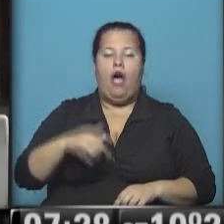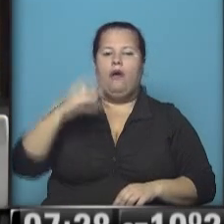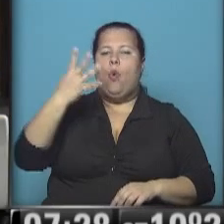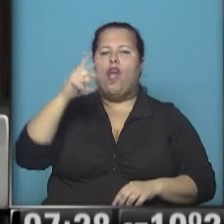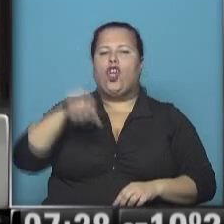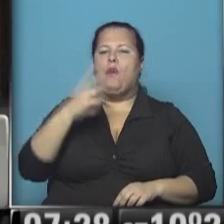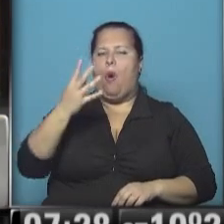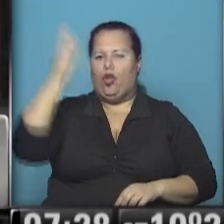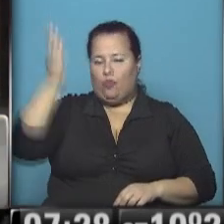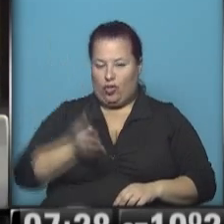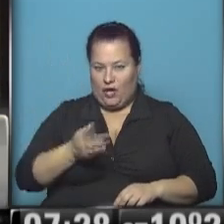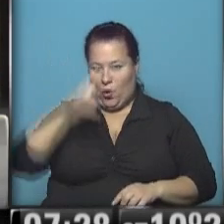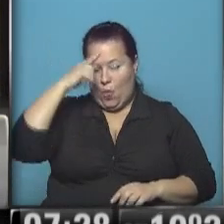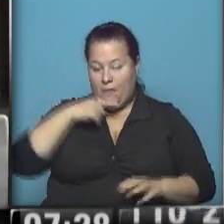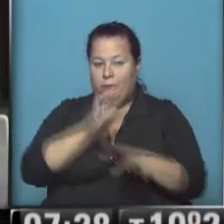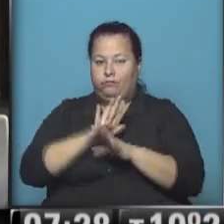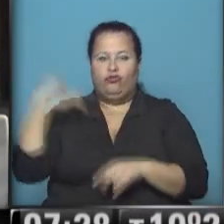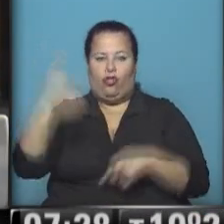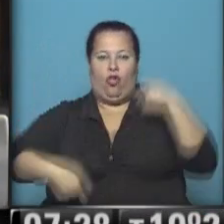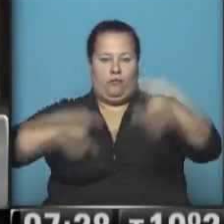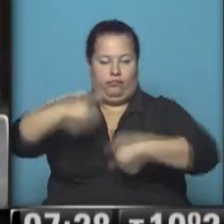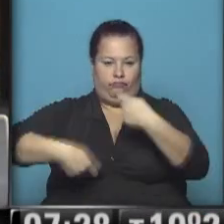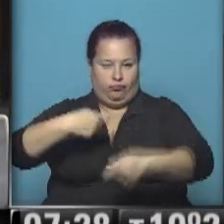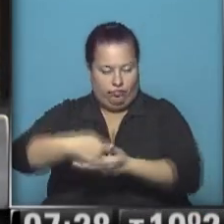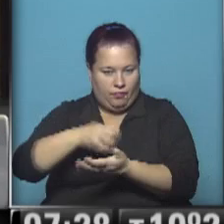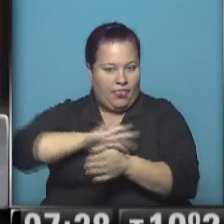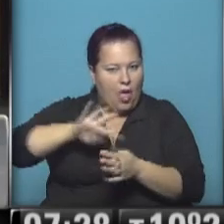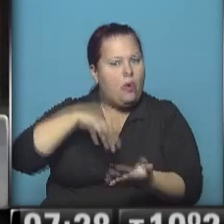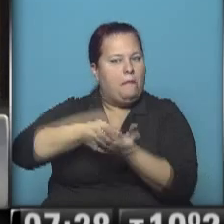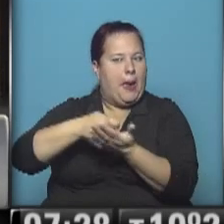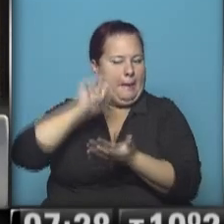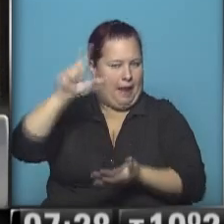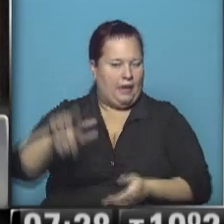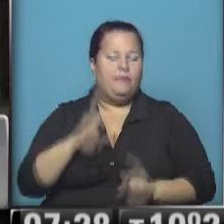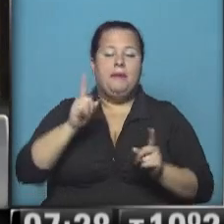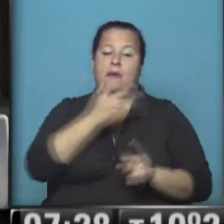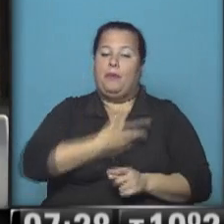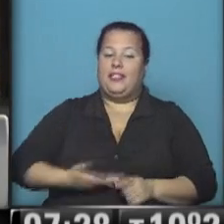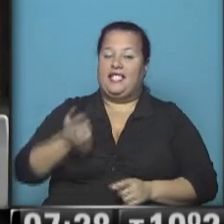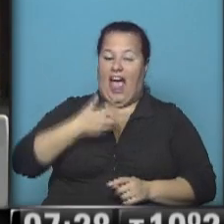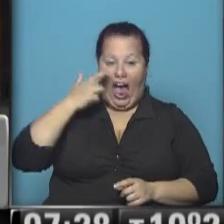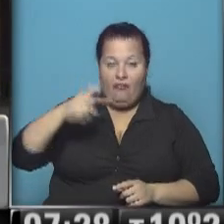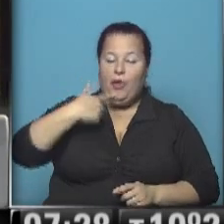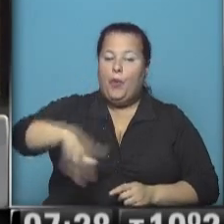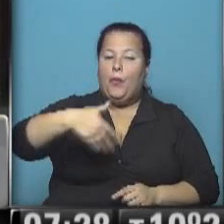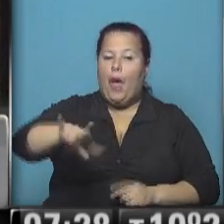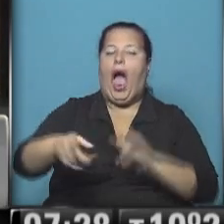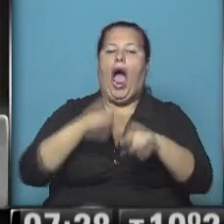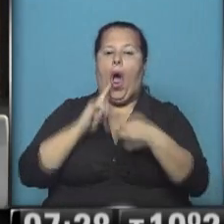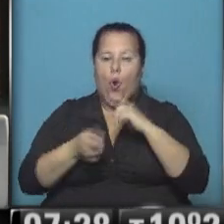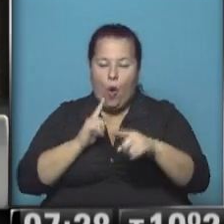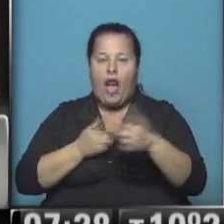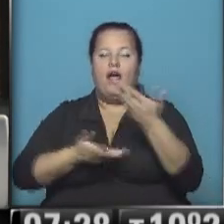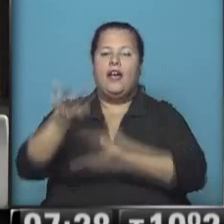4.4 en el último mes. decir, están actualizándose, están pagando más. O sea que el propio Echegaray anticipó que en breve se va a alcanzar un acuerdo de